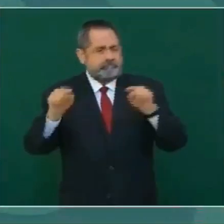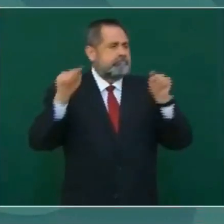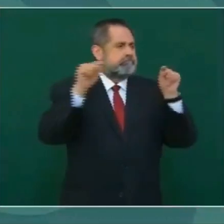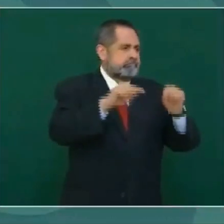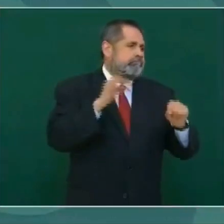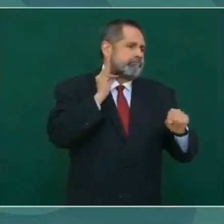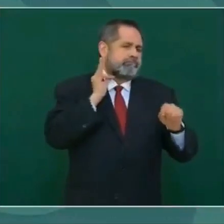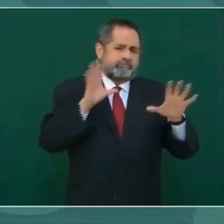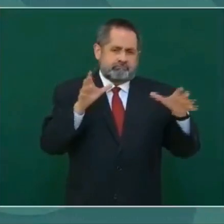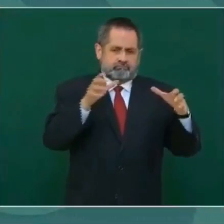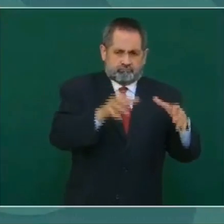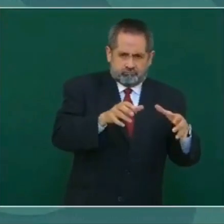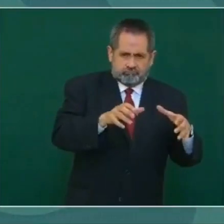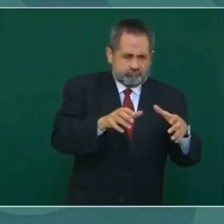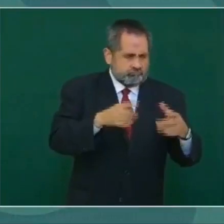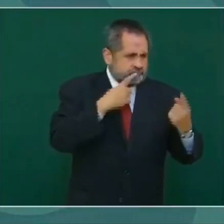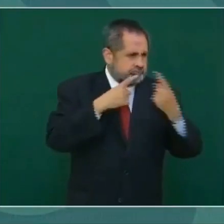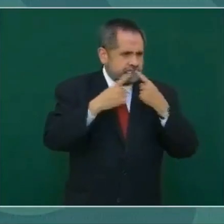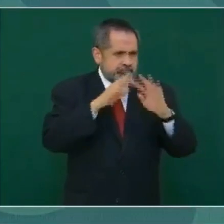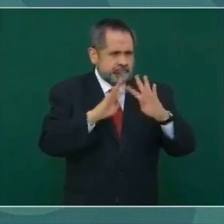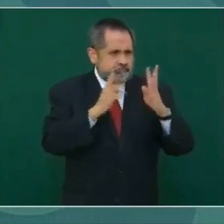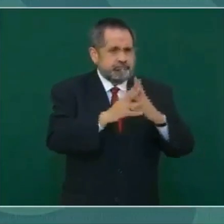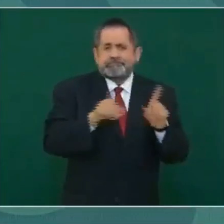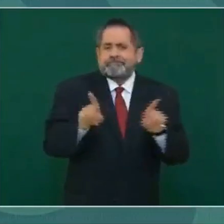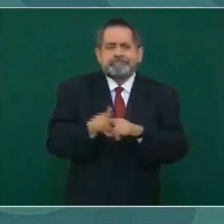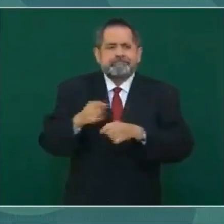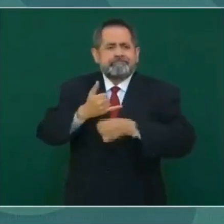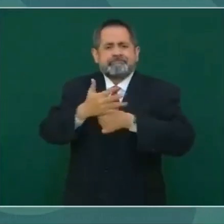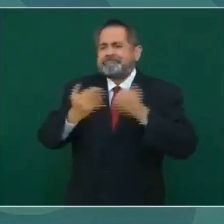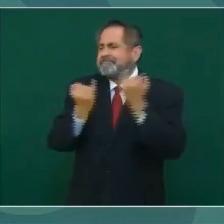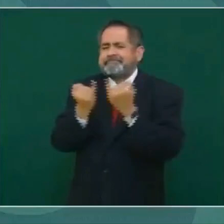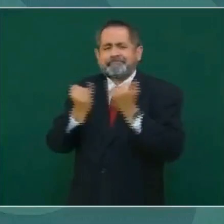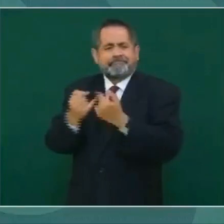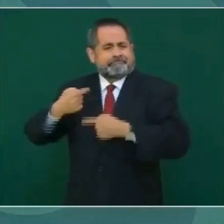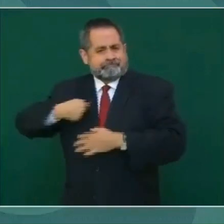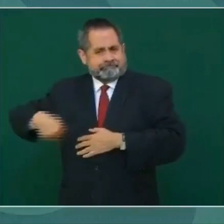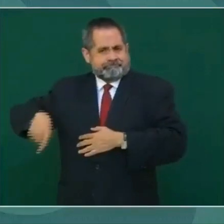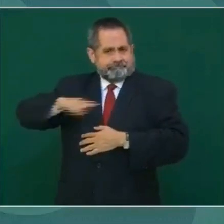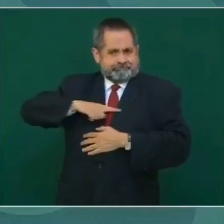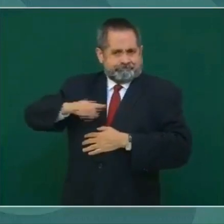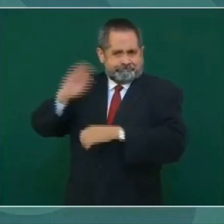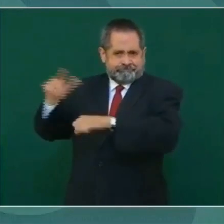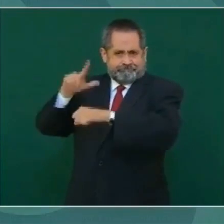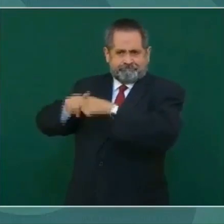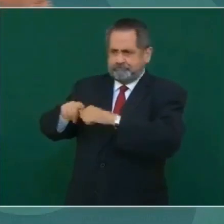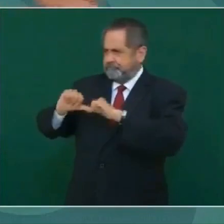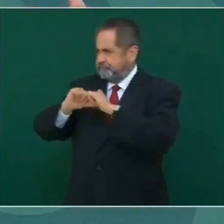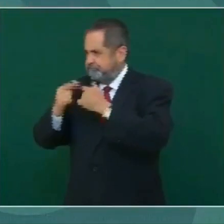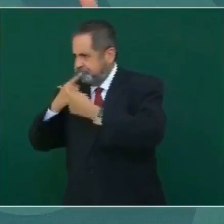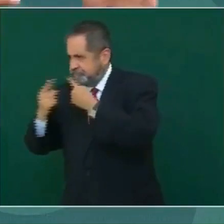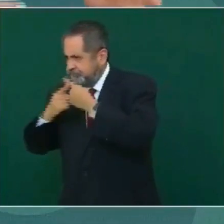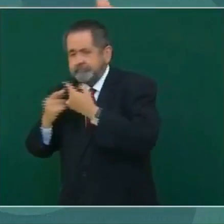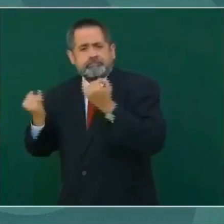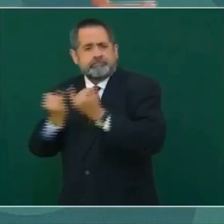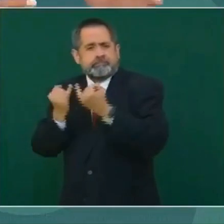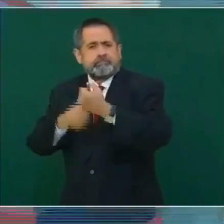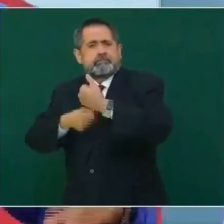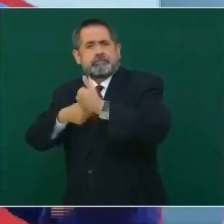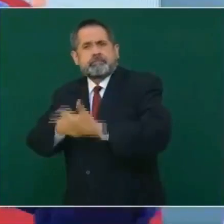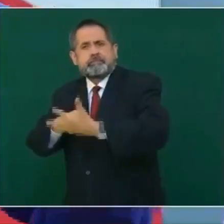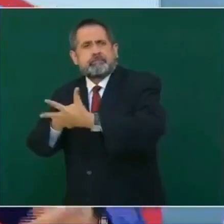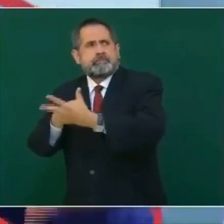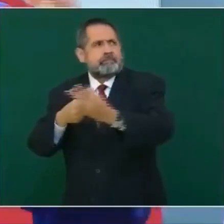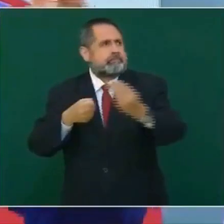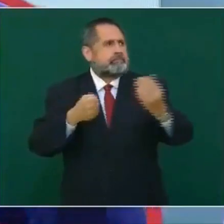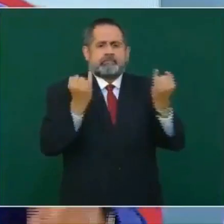reúnen y hacen lo mismo que nosotros llevamos a cabo, pero para atender